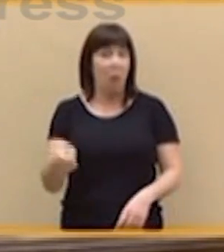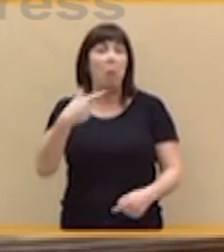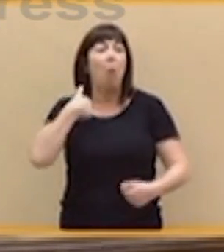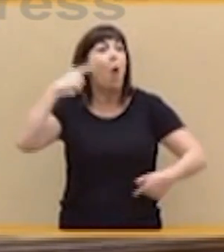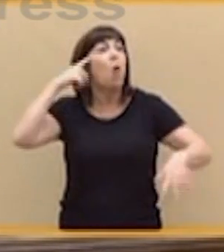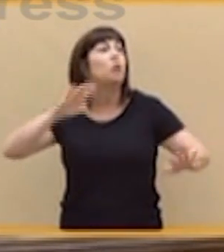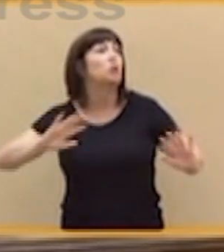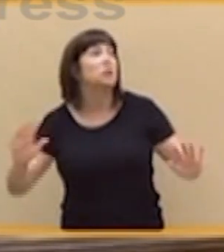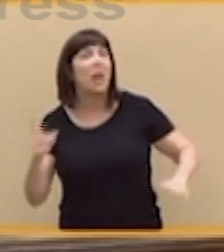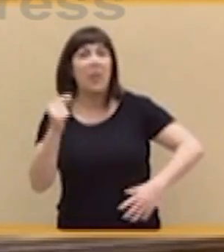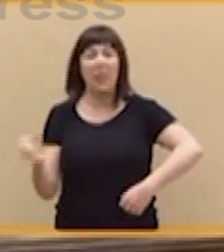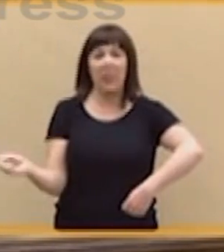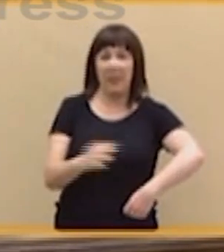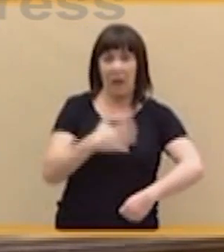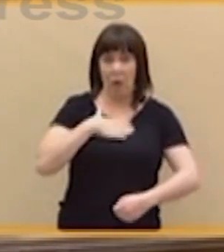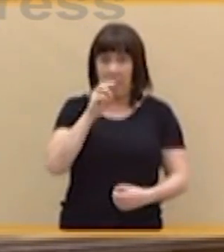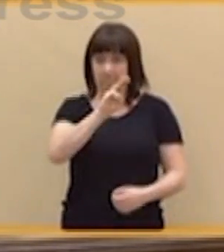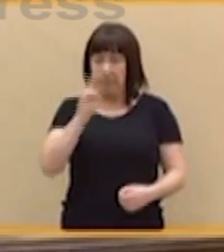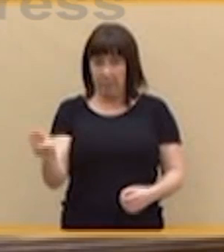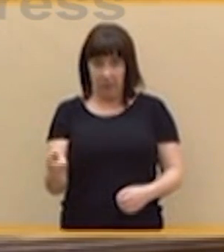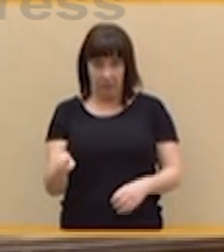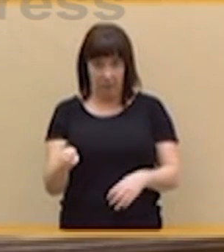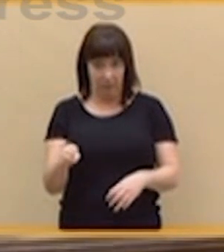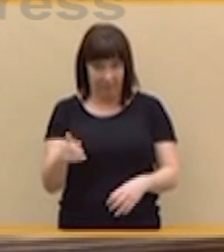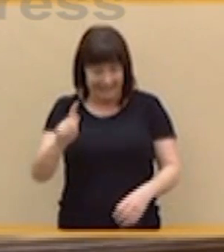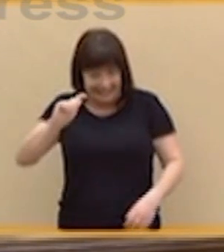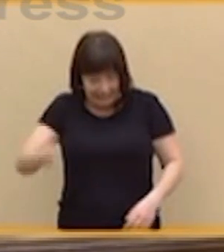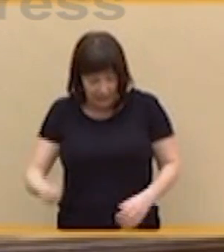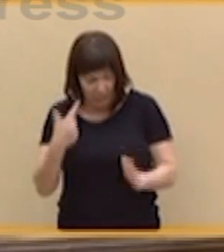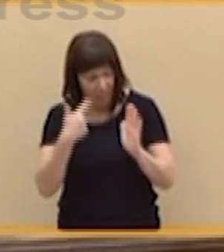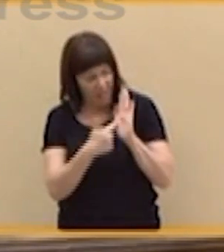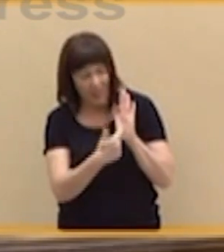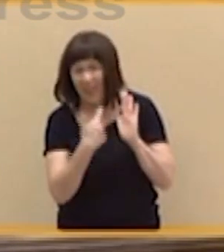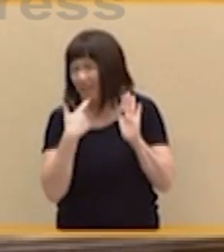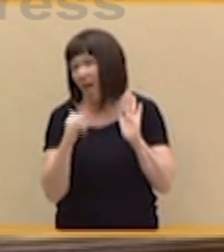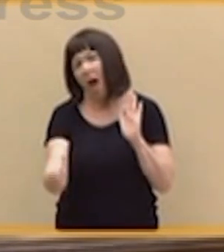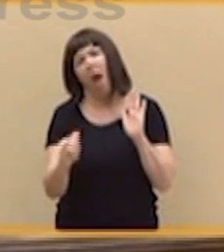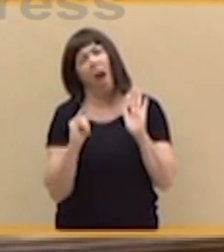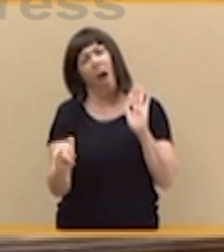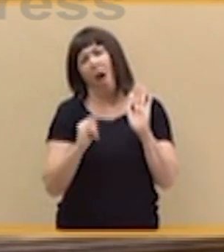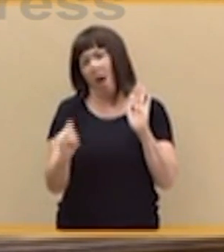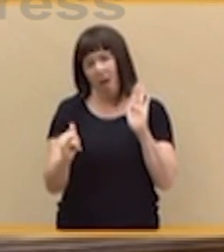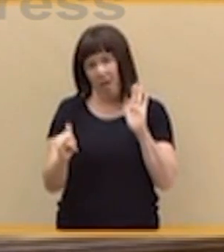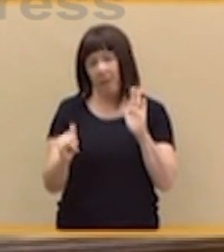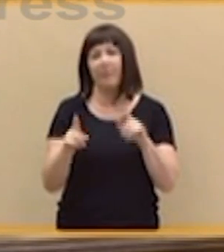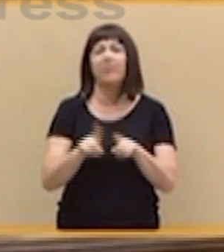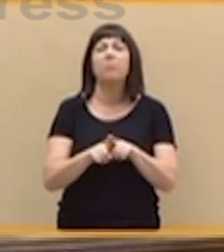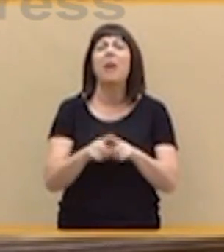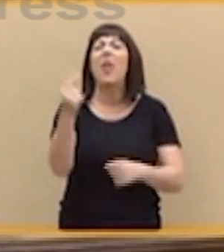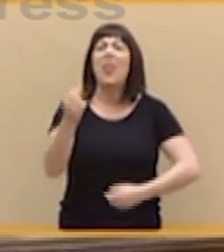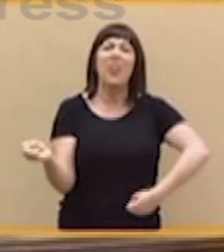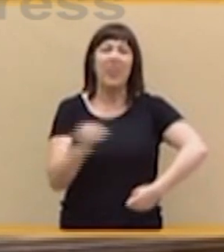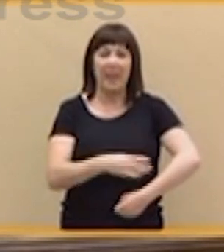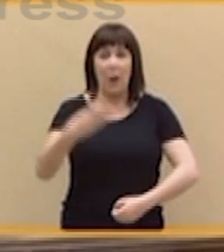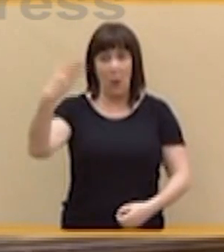existencia, según la sentencia, queda acreditada. Y leo, no